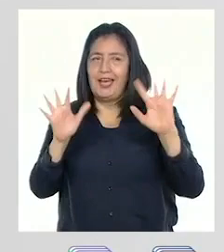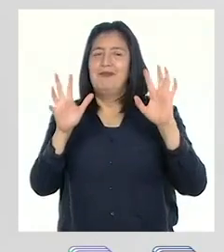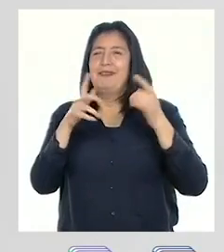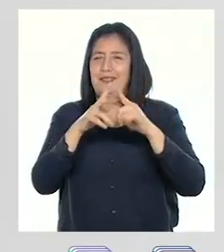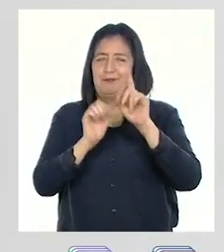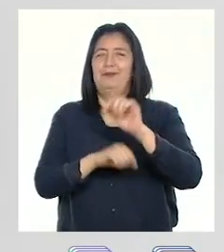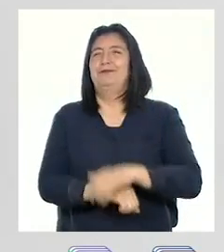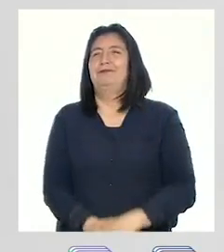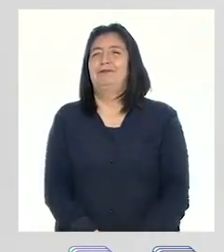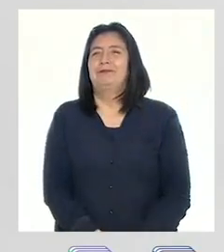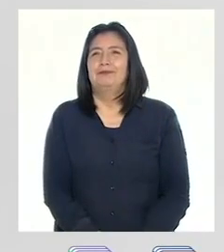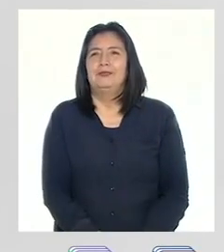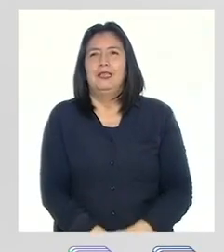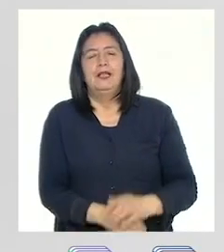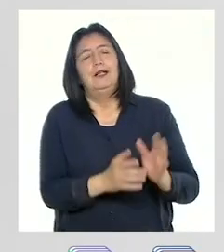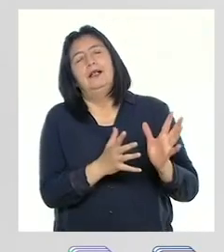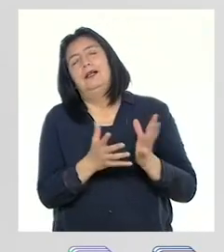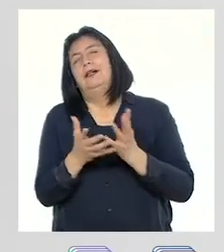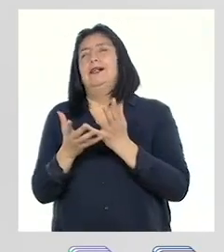ya comenzamos.